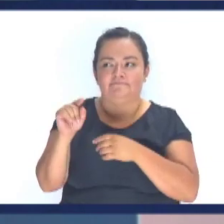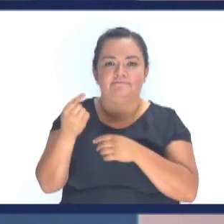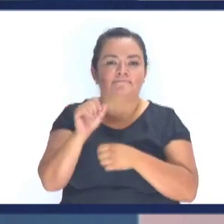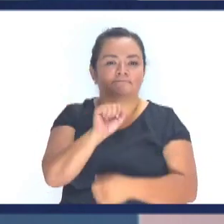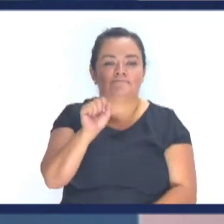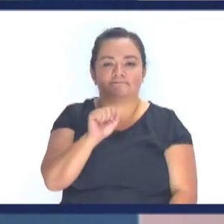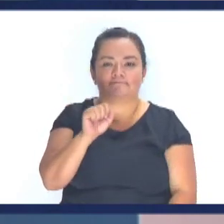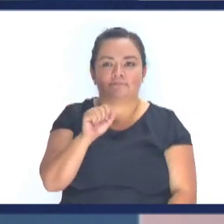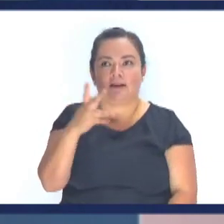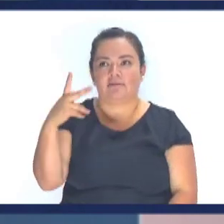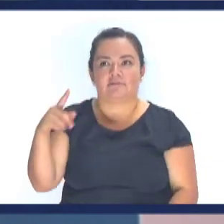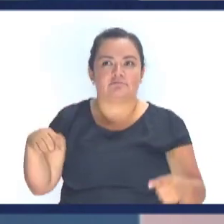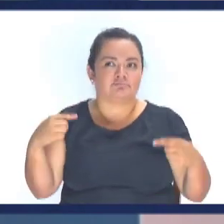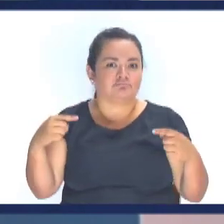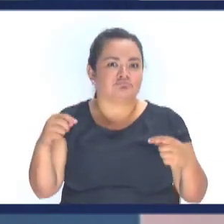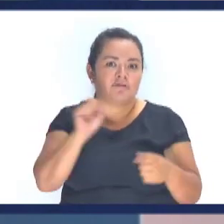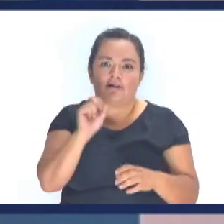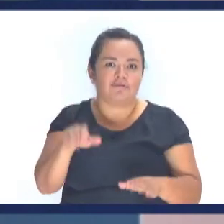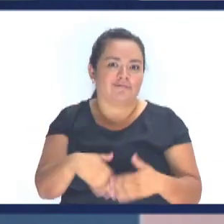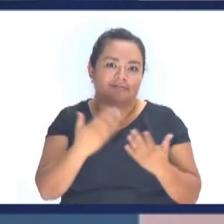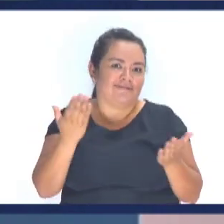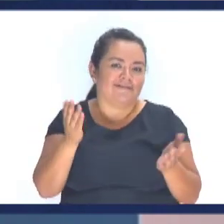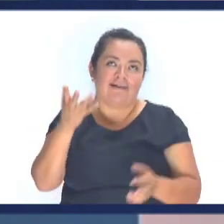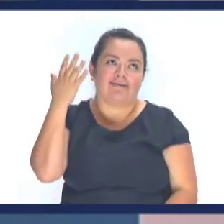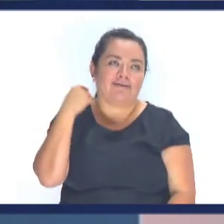manejar No existía el carro Era